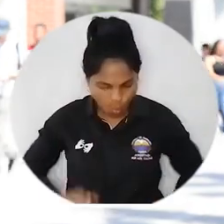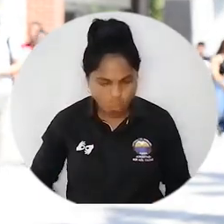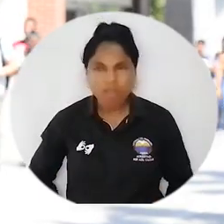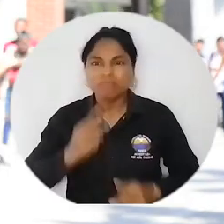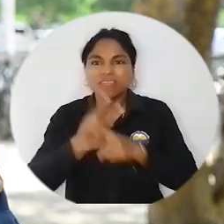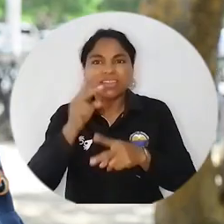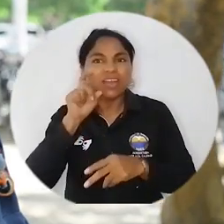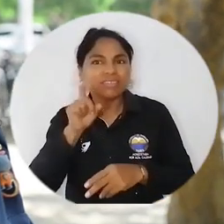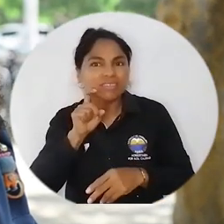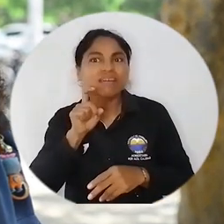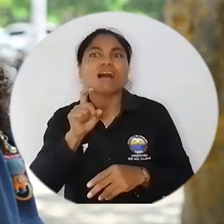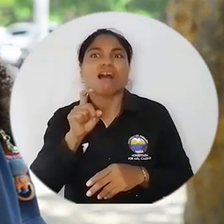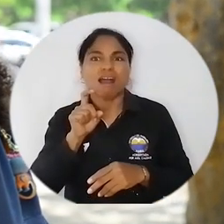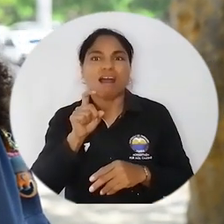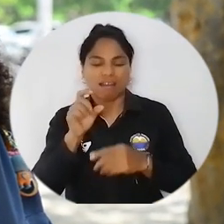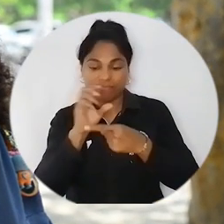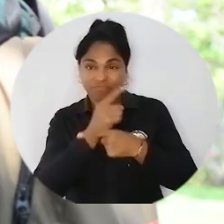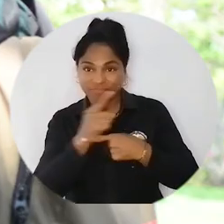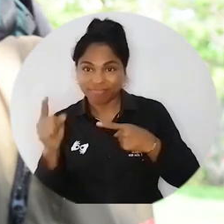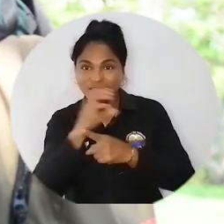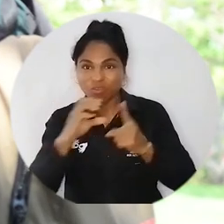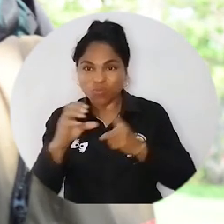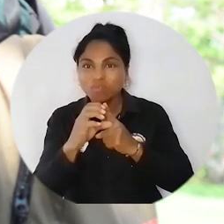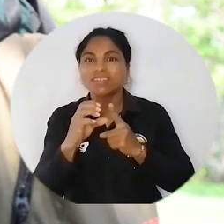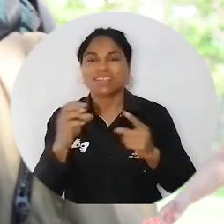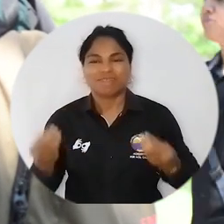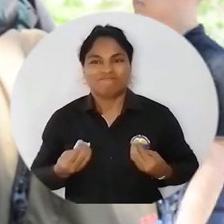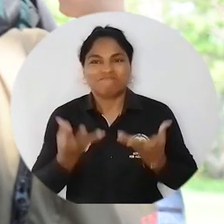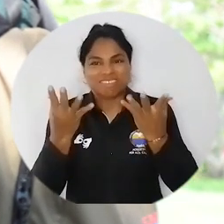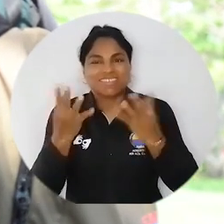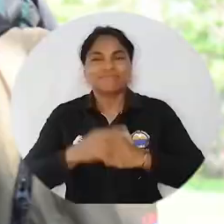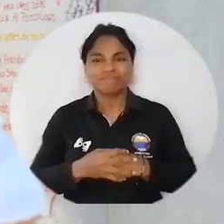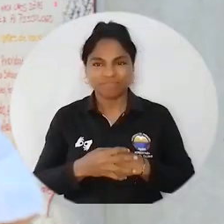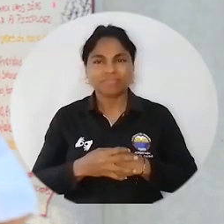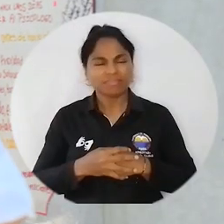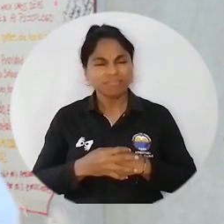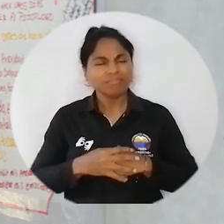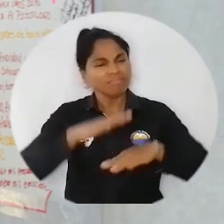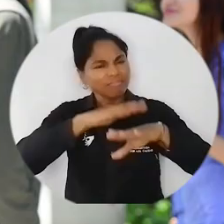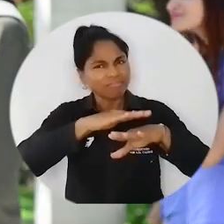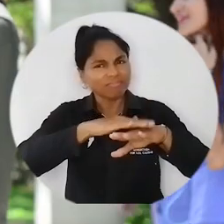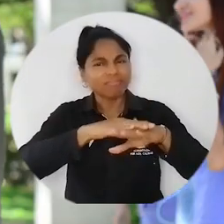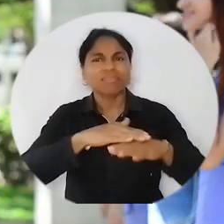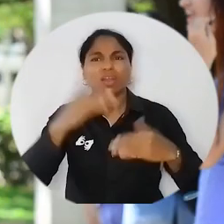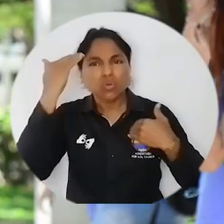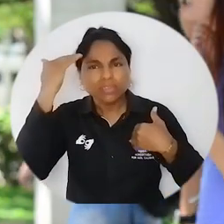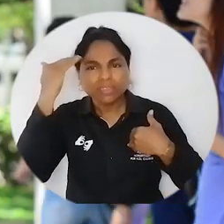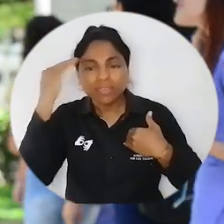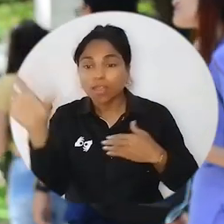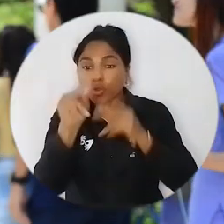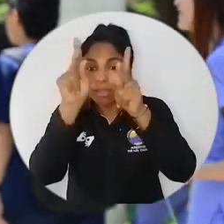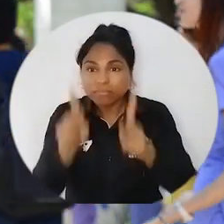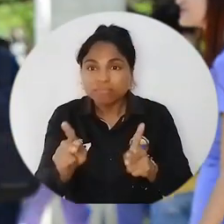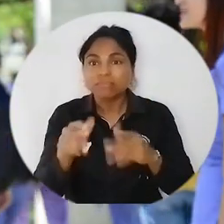factores de riesgo sexual como parte del componente central de esta Semana Cultural donde se celebra la VITA. Concientizar a